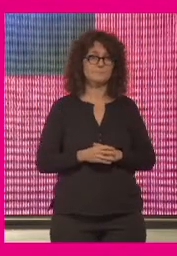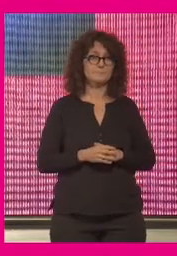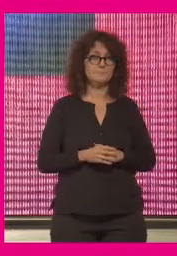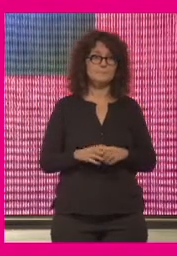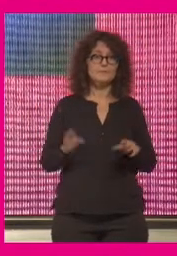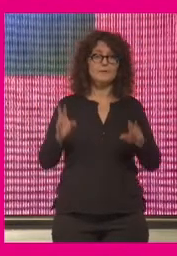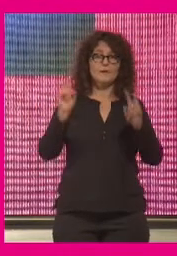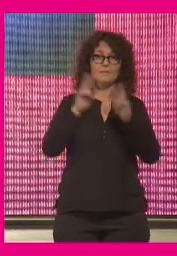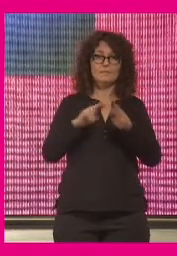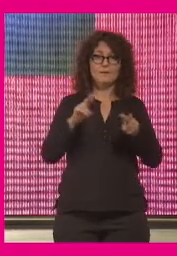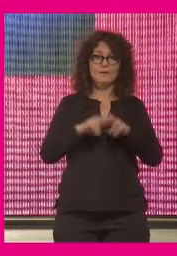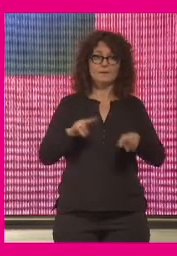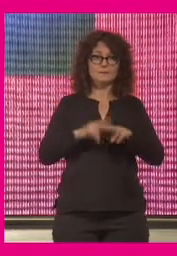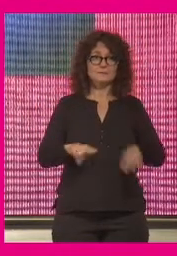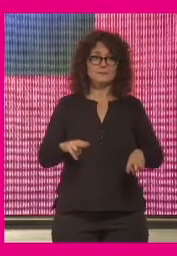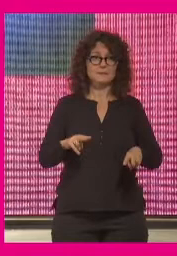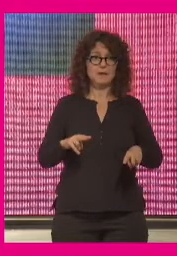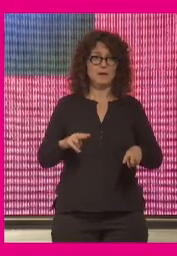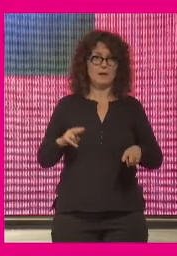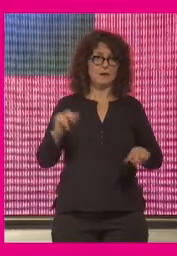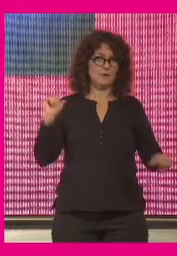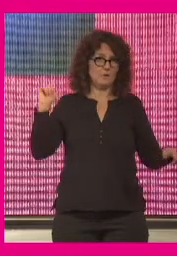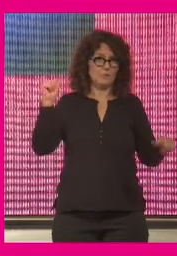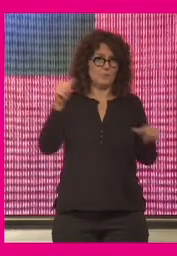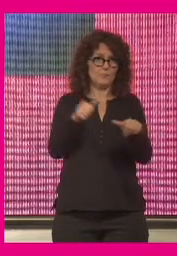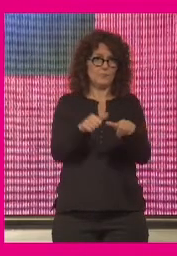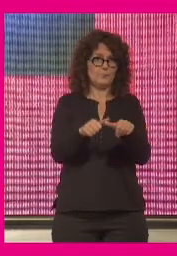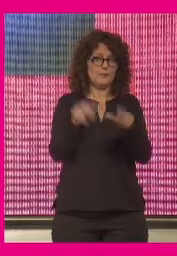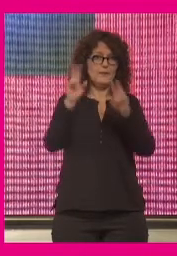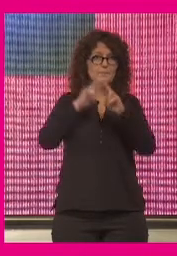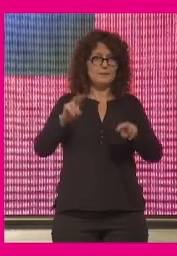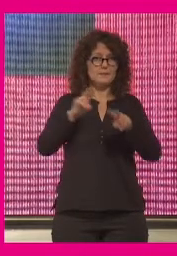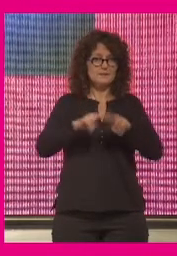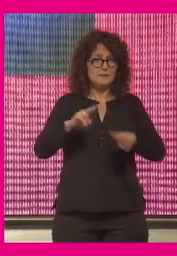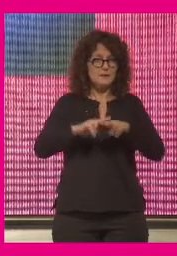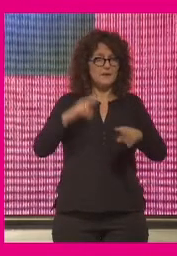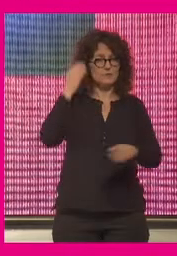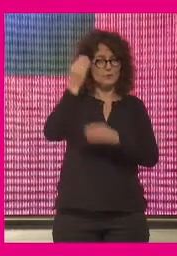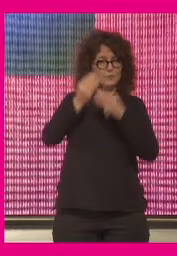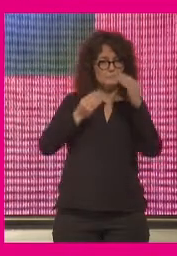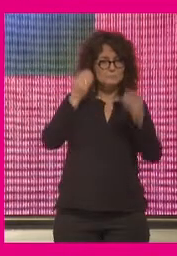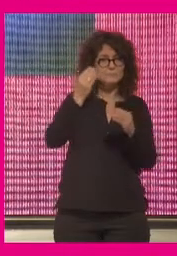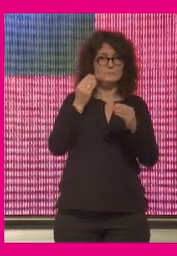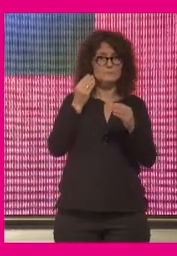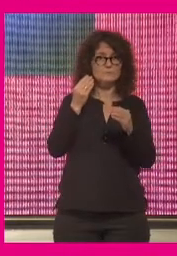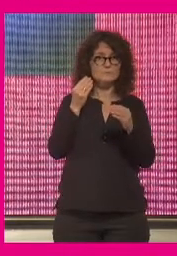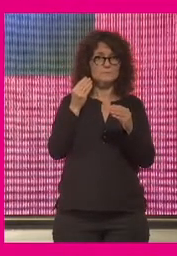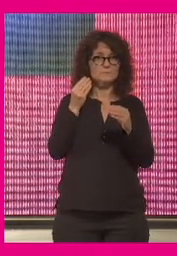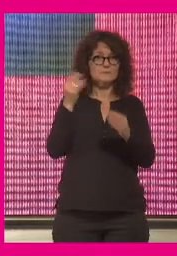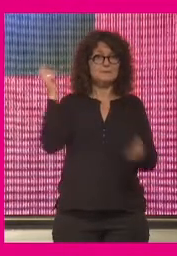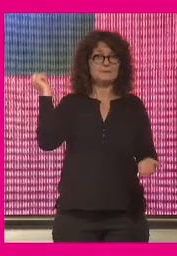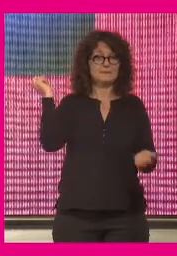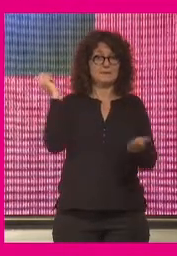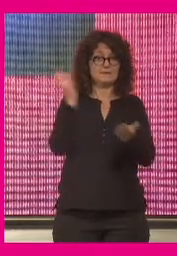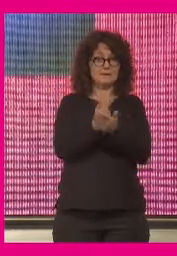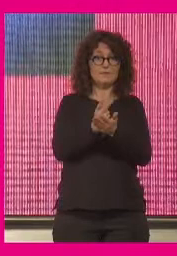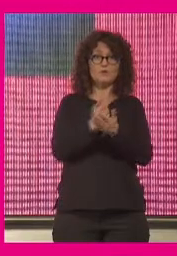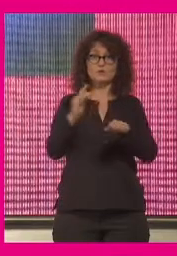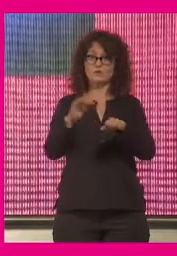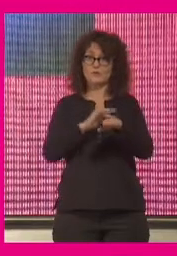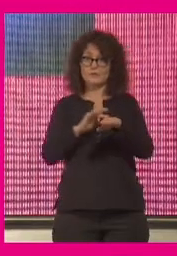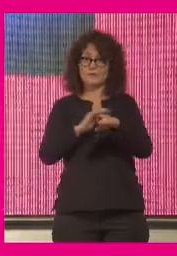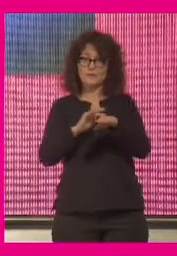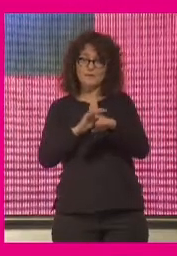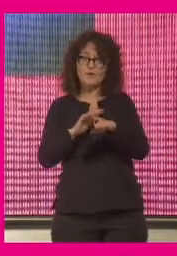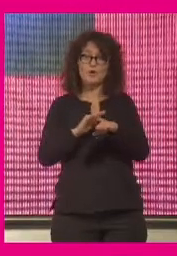analista que últimamente lleva mucho tiempo ya investigando y pensando acerca de todo lo que son los desafíos de la digitalización